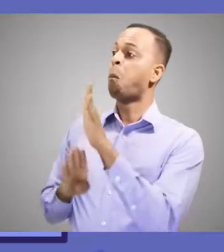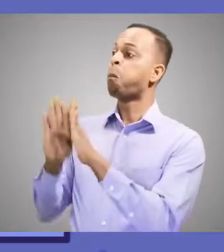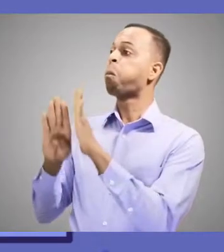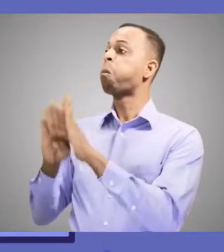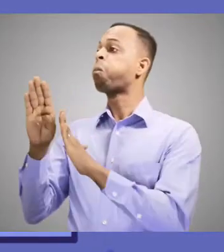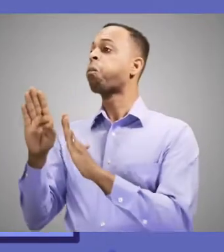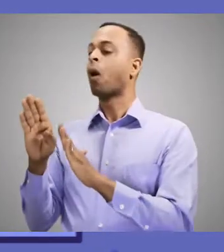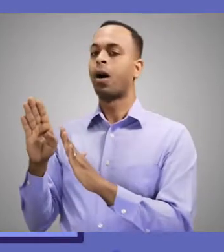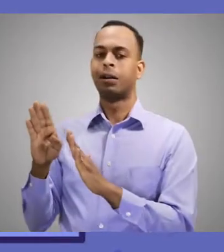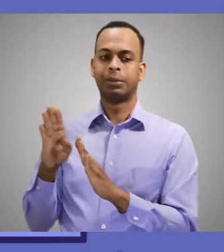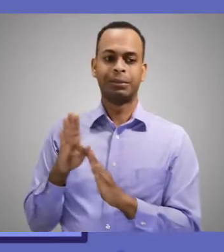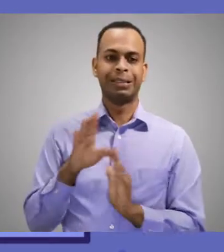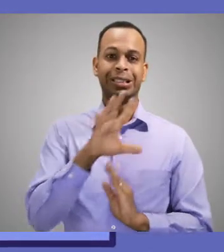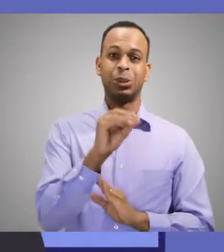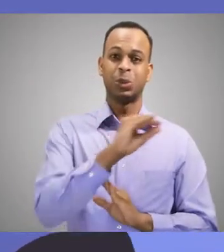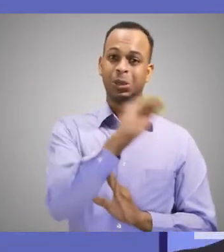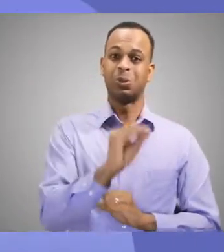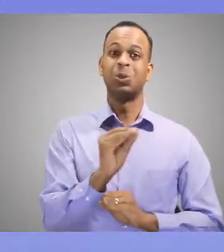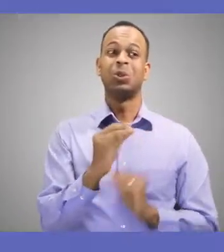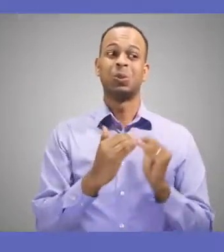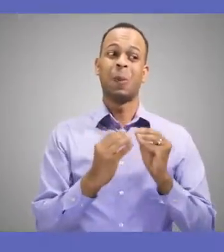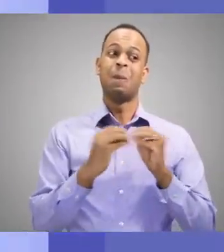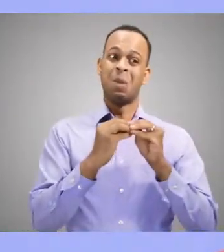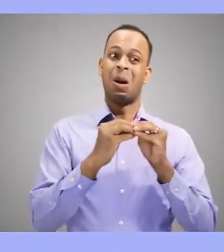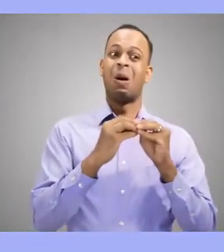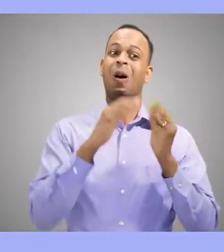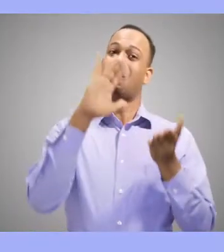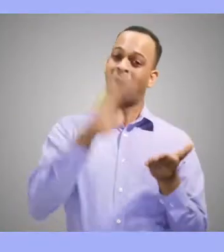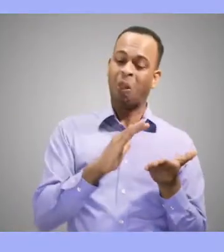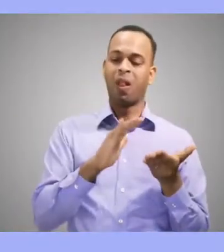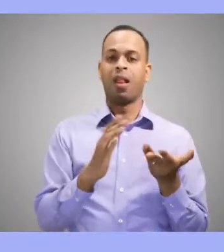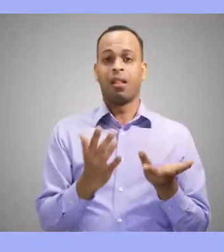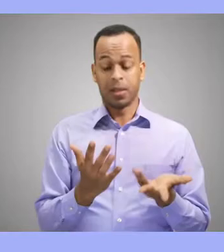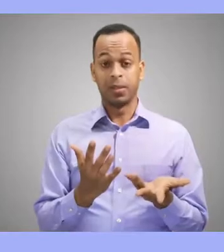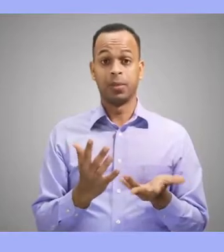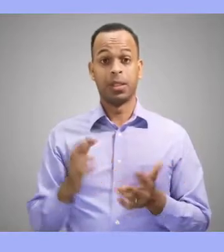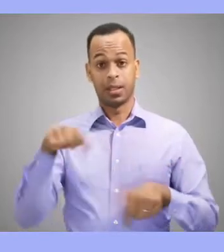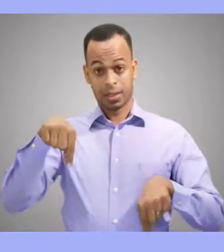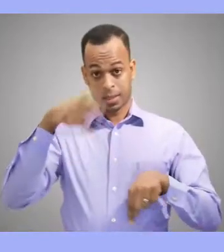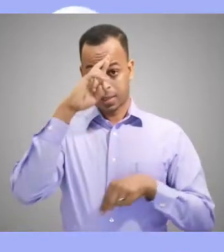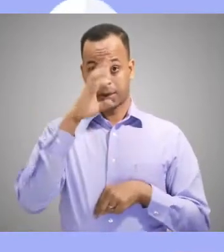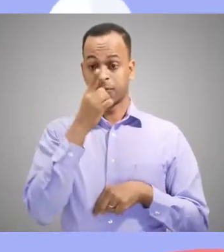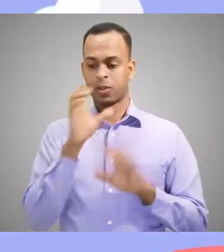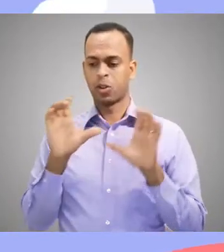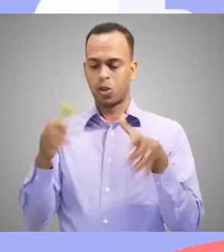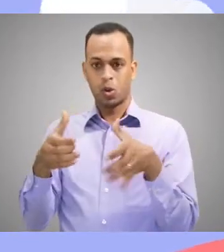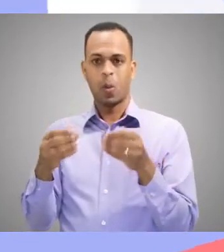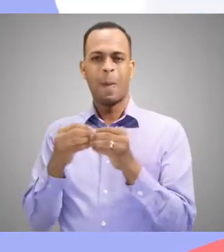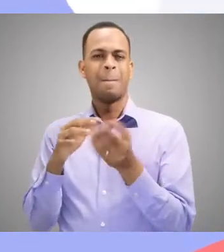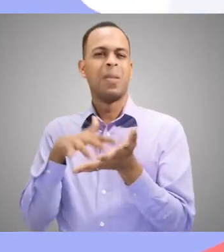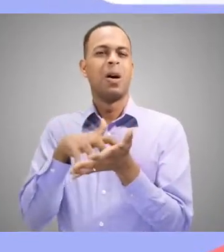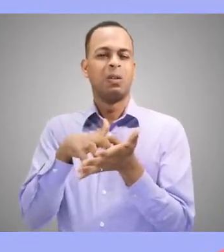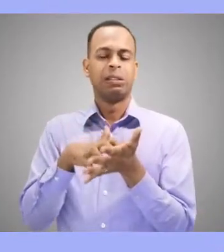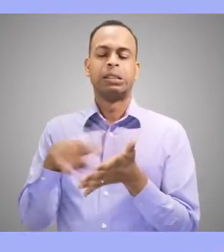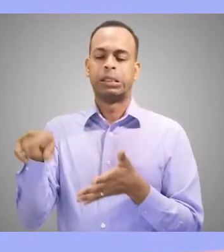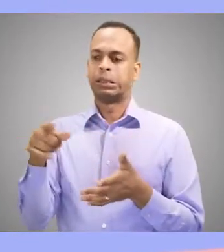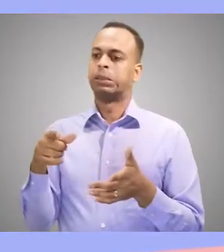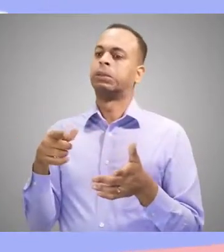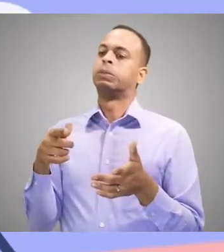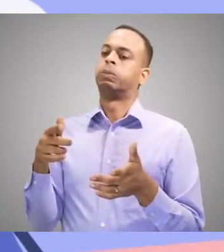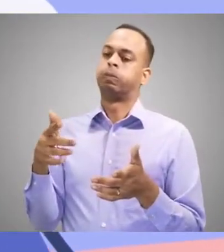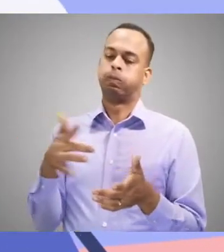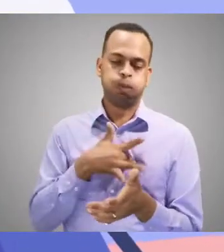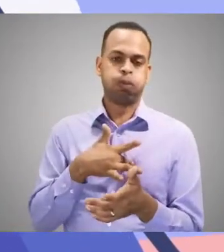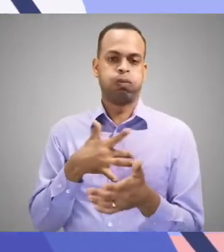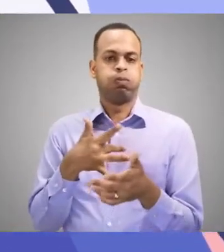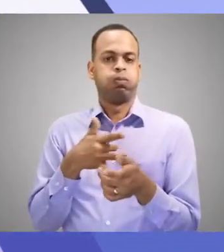en las economías más avanzadas. En la República Dominicana, las poblaciones más vulnerables sintieron el impacto principal de